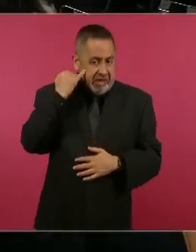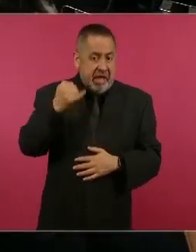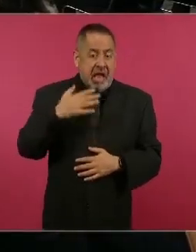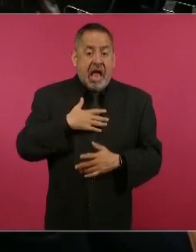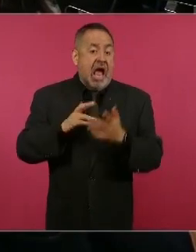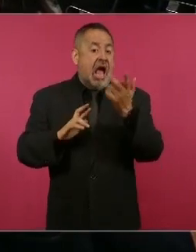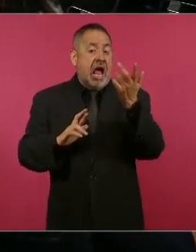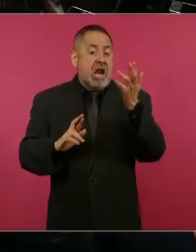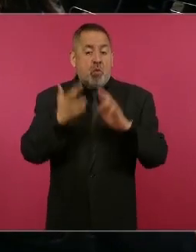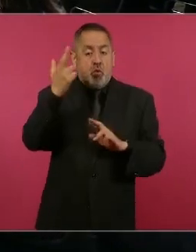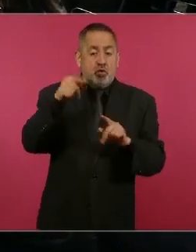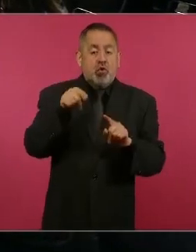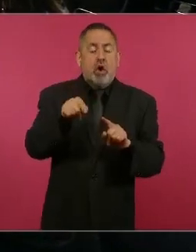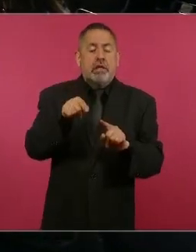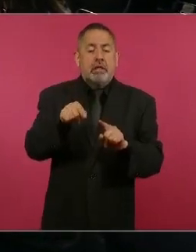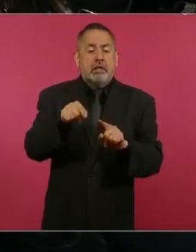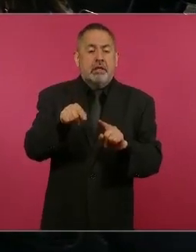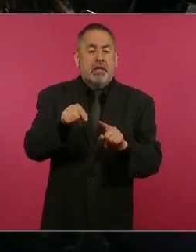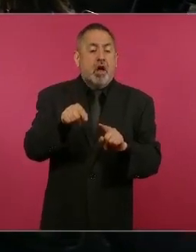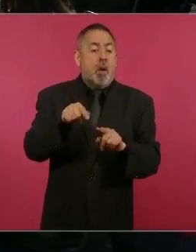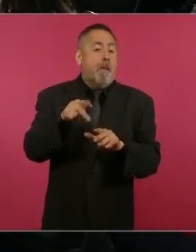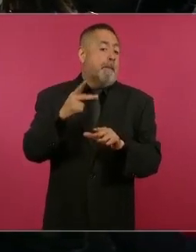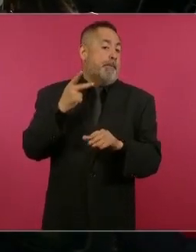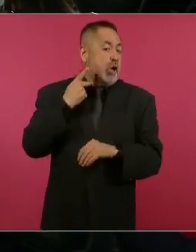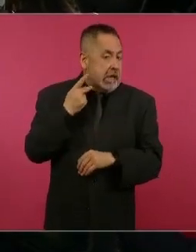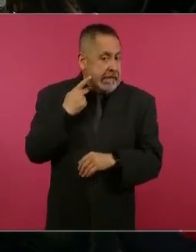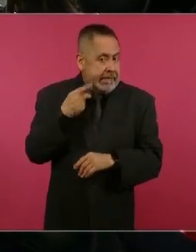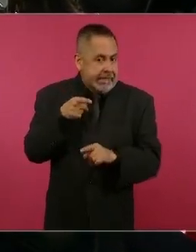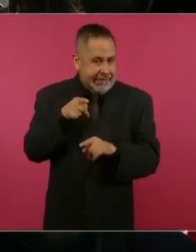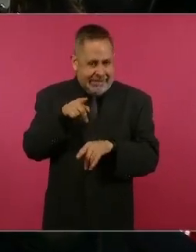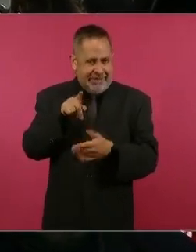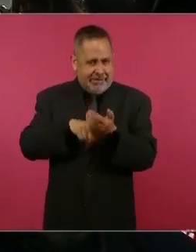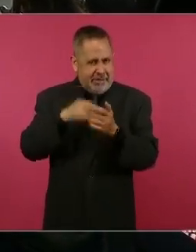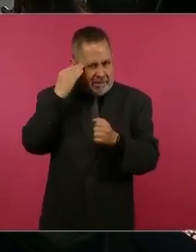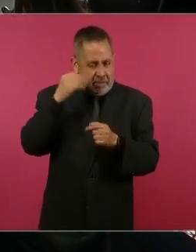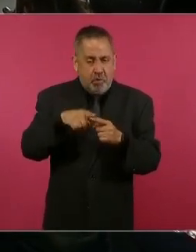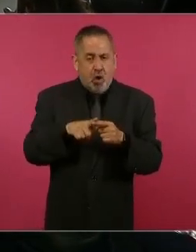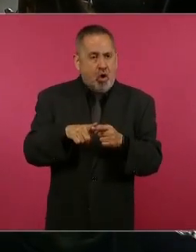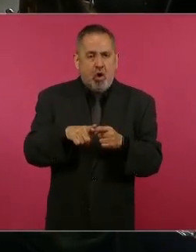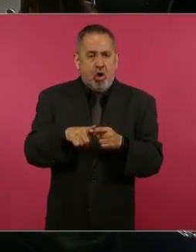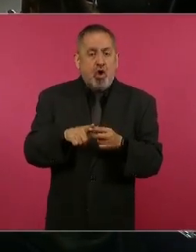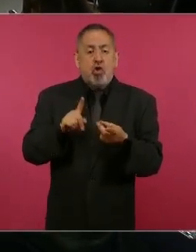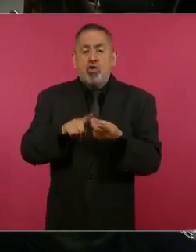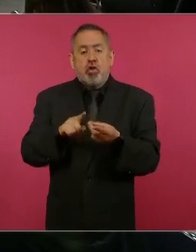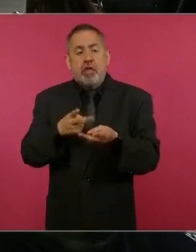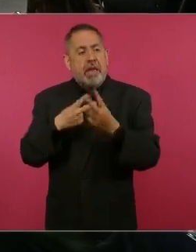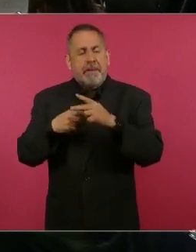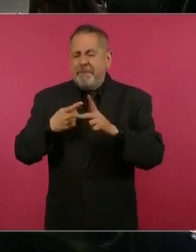política surge en el norte,